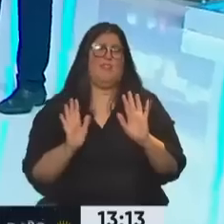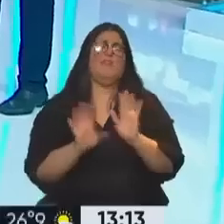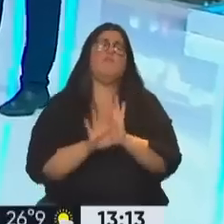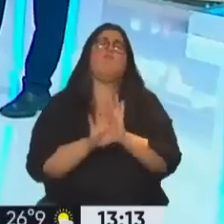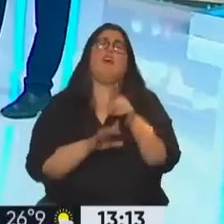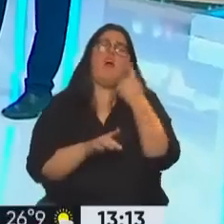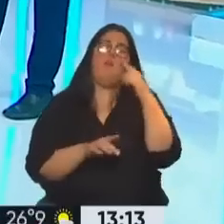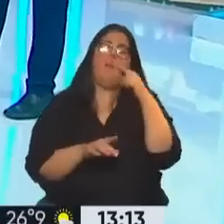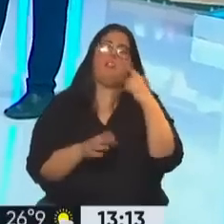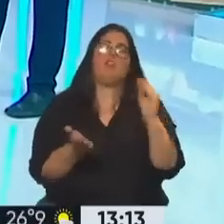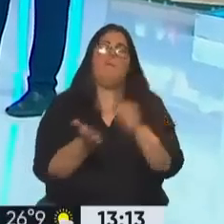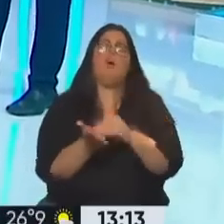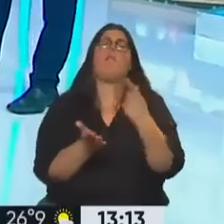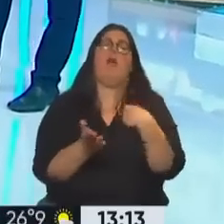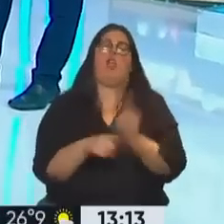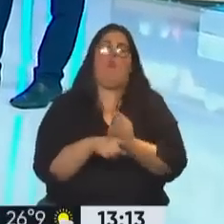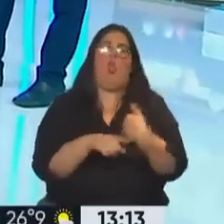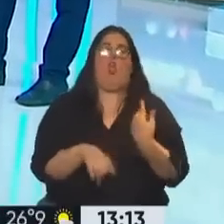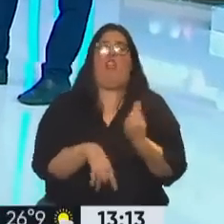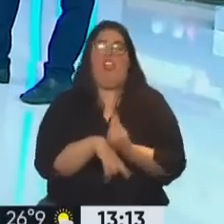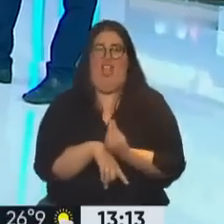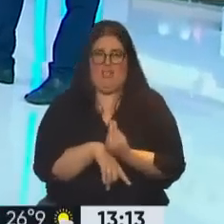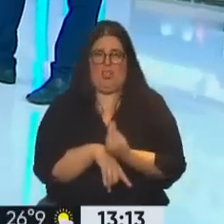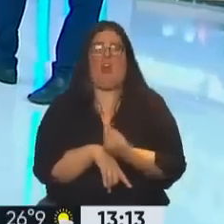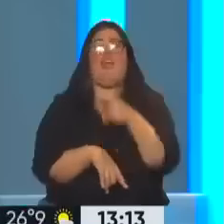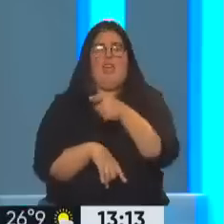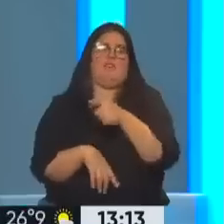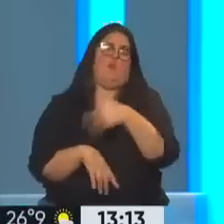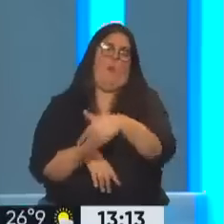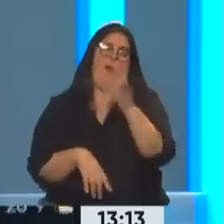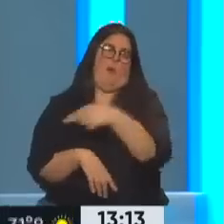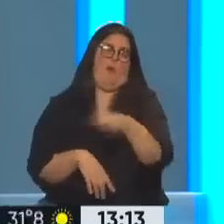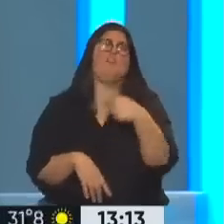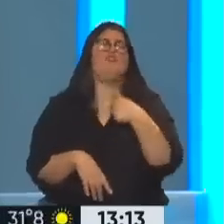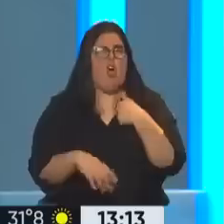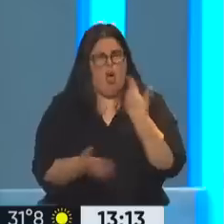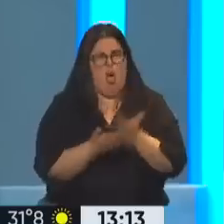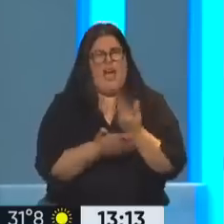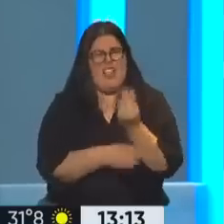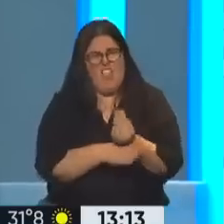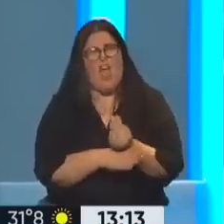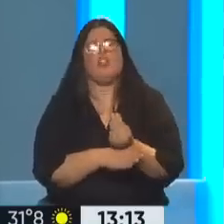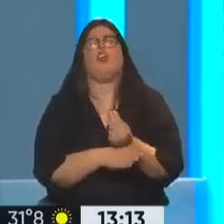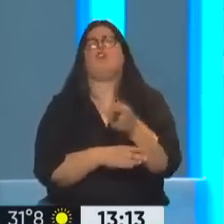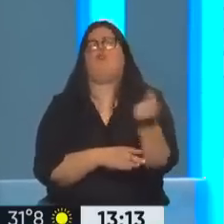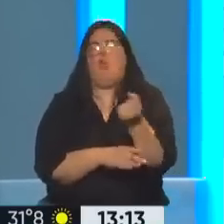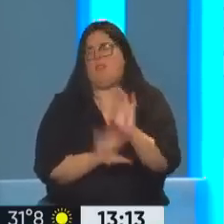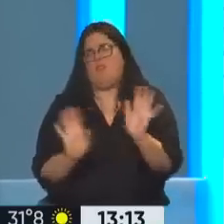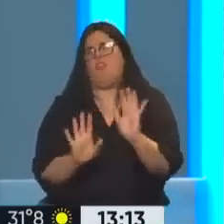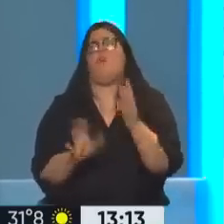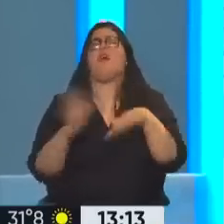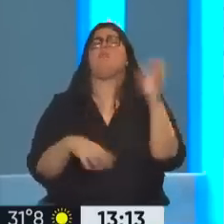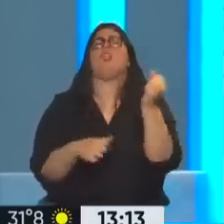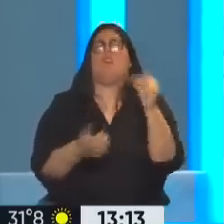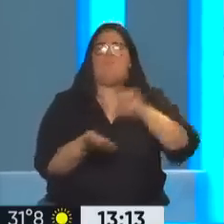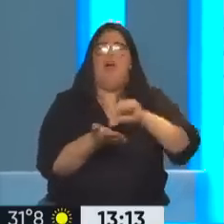impedirme a mí ser candidato. Eso se les va a derrumbar. Que yo vuelva a ser candidato presidencial, eso no es lo fundamental. Lo fundamental es recuperar el país, ese